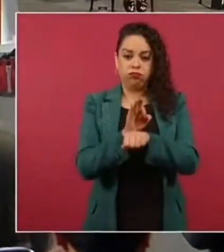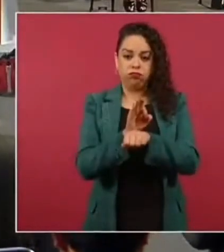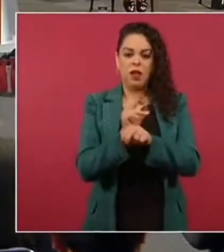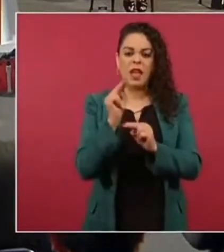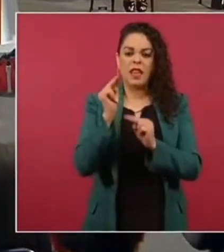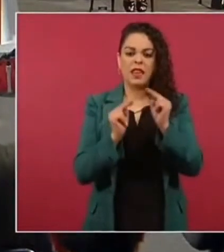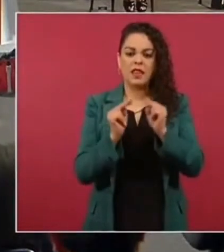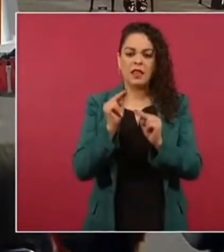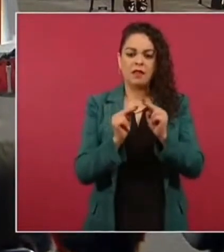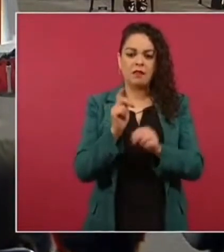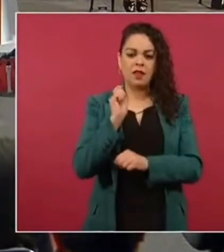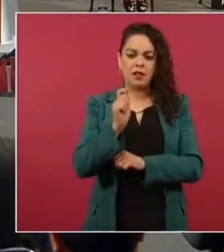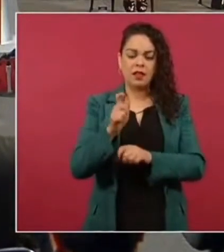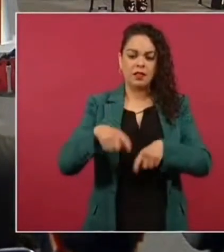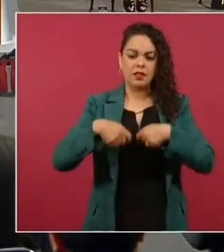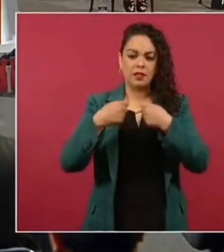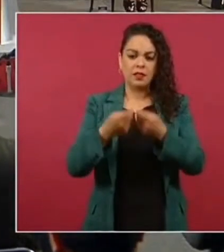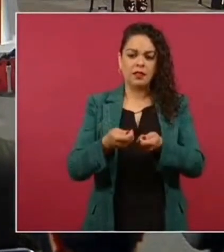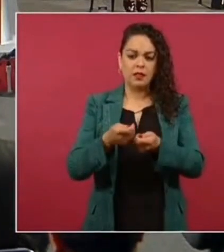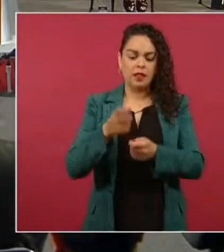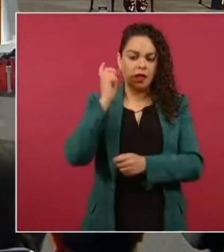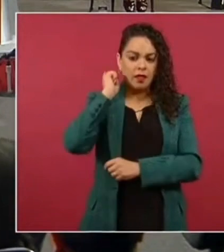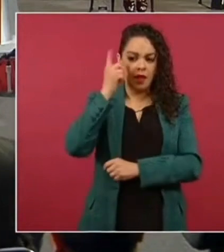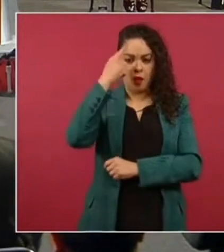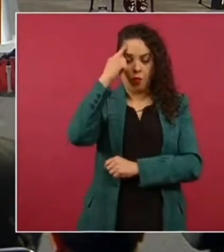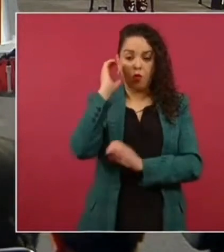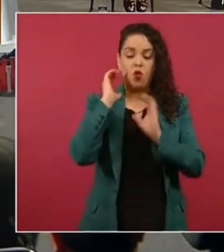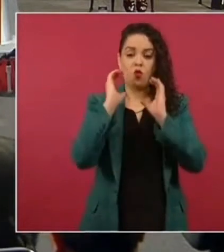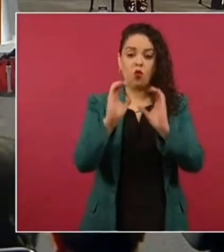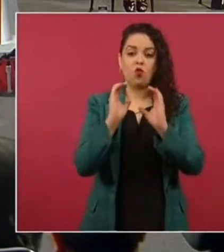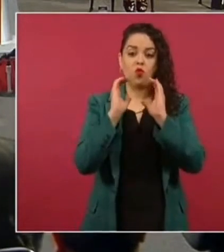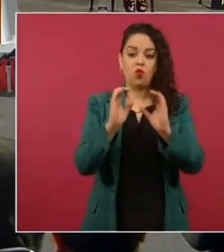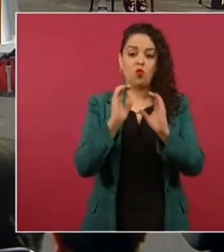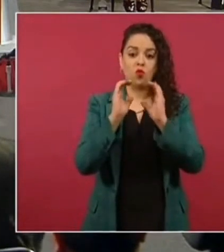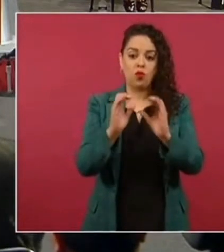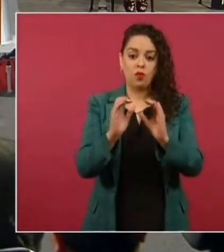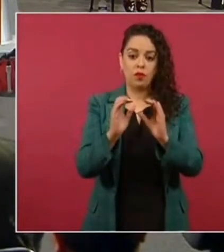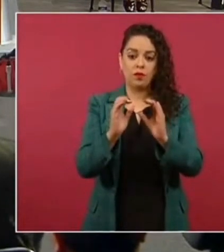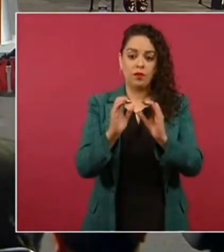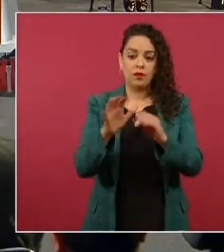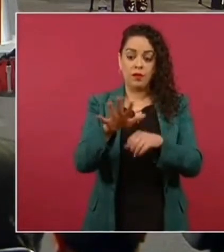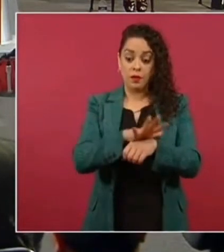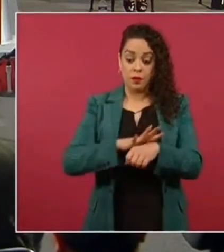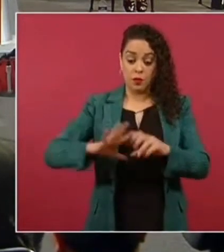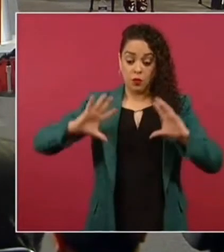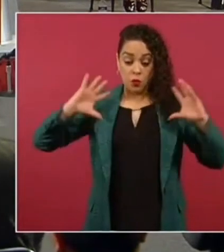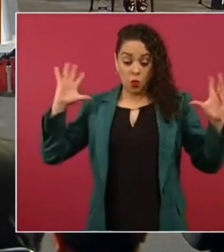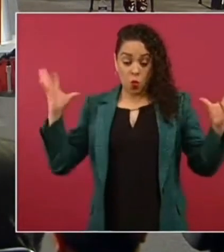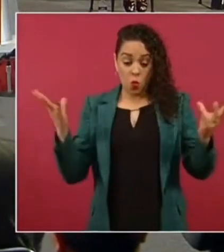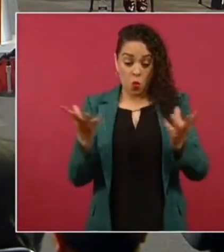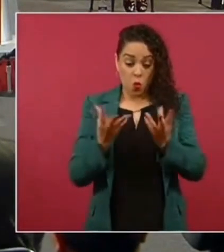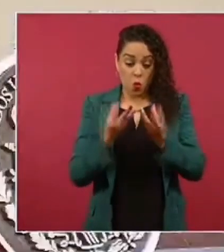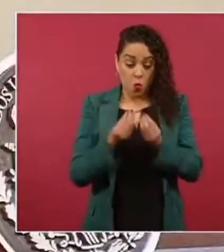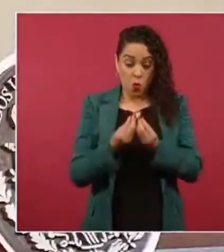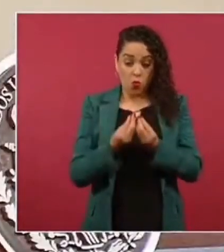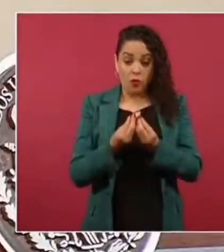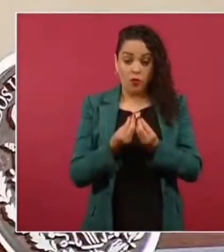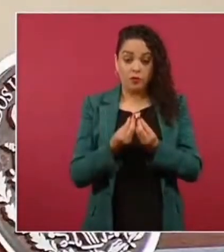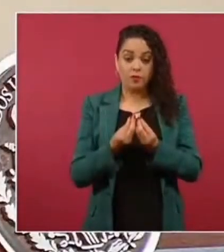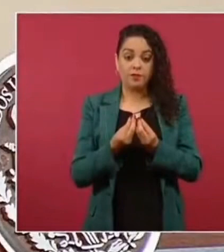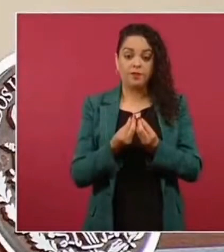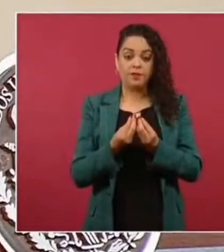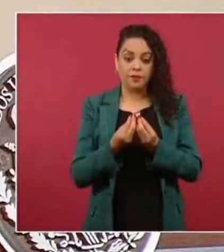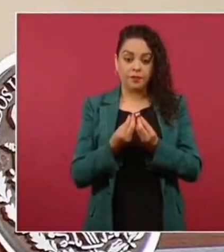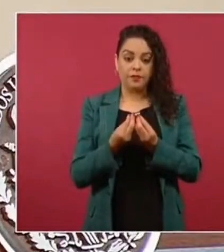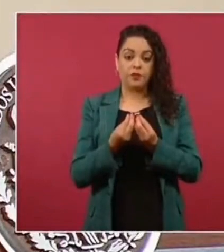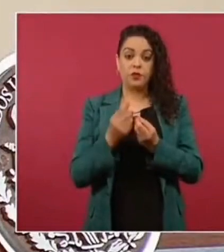diaria destinada voluntariamente a la conservación ADBC en esta sumatoria estamos planteando una